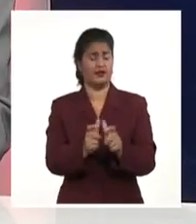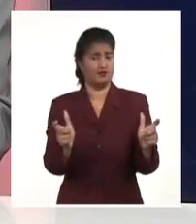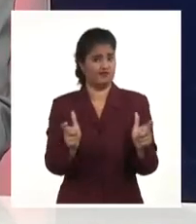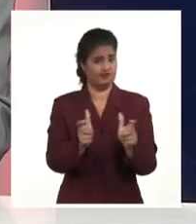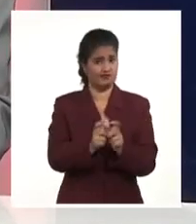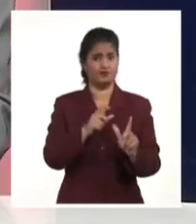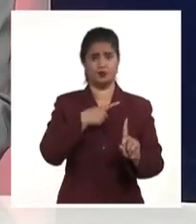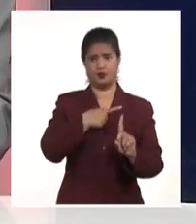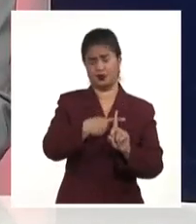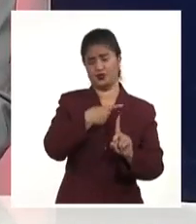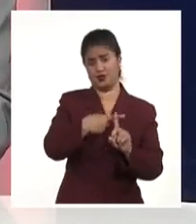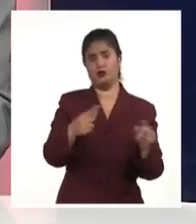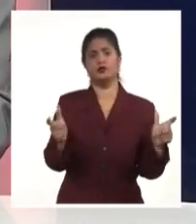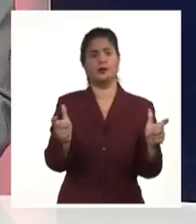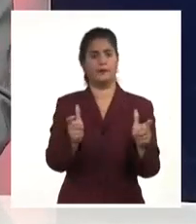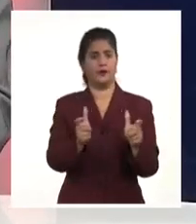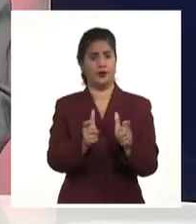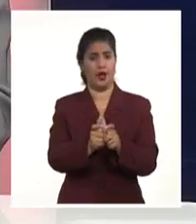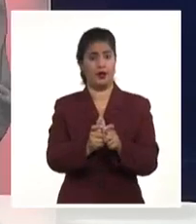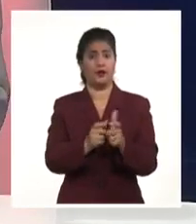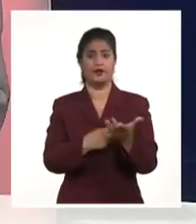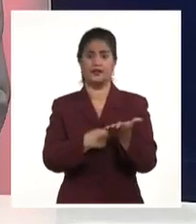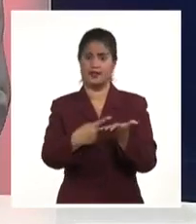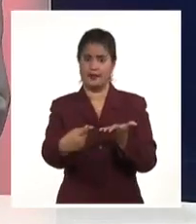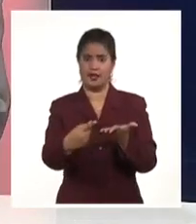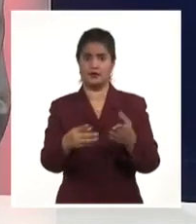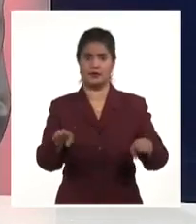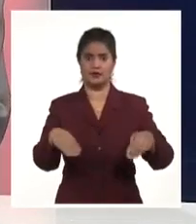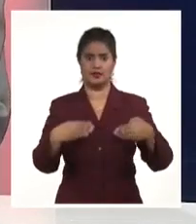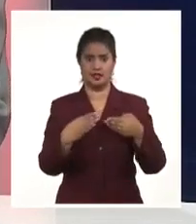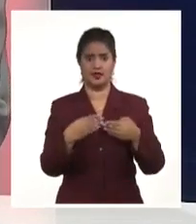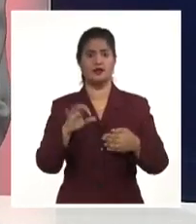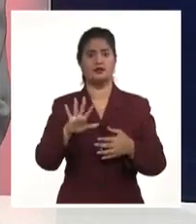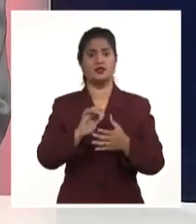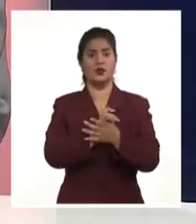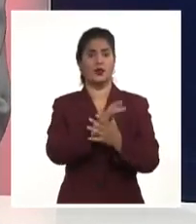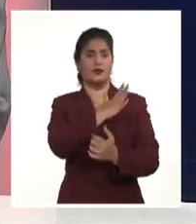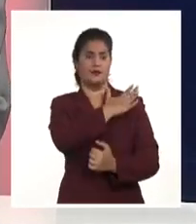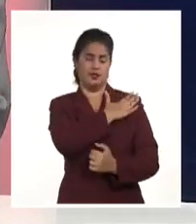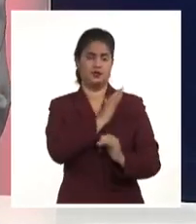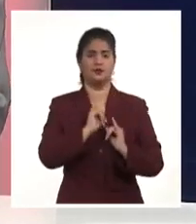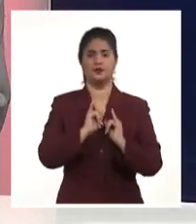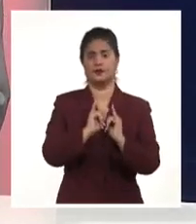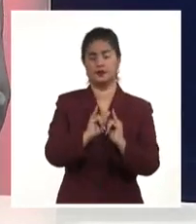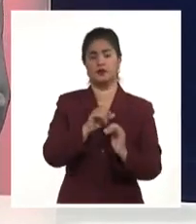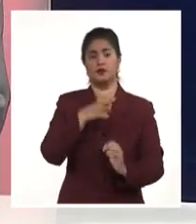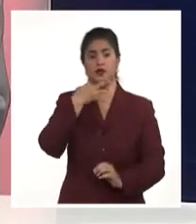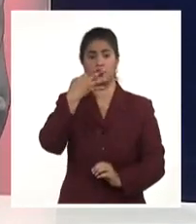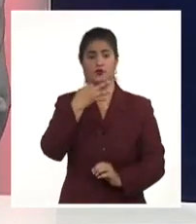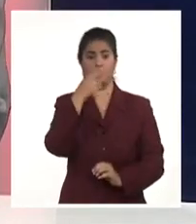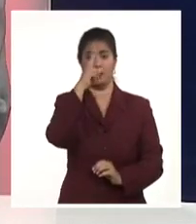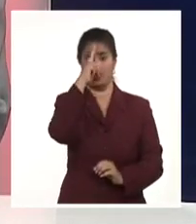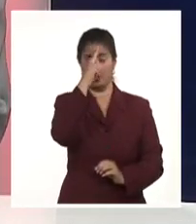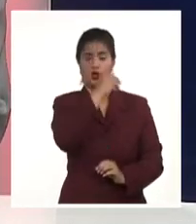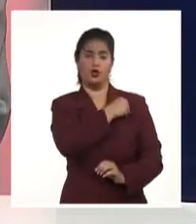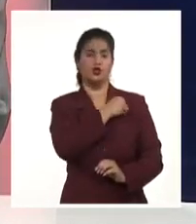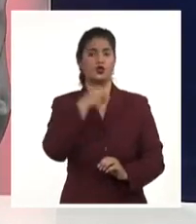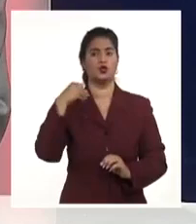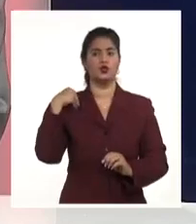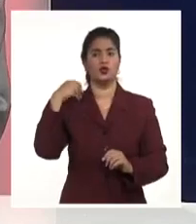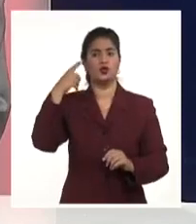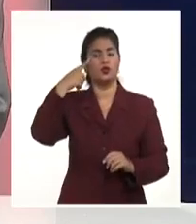positivos a la COVID-19 durante la semana concluida, este 5 de marzo. Así lo confirmó en conferencia de prensa el director nacional de